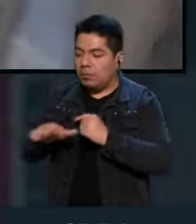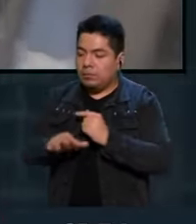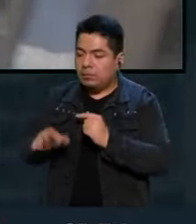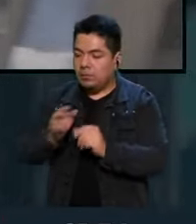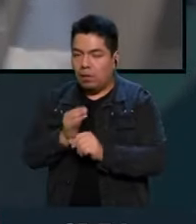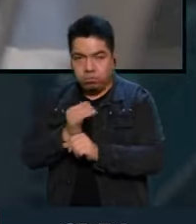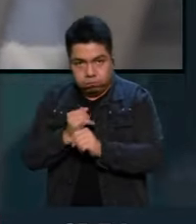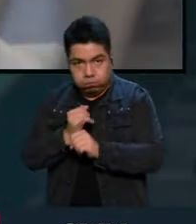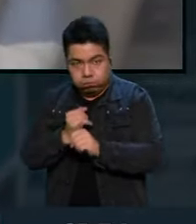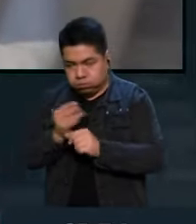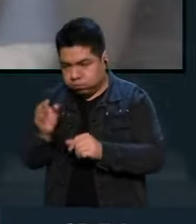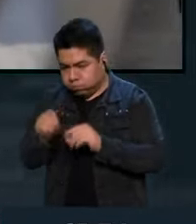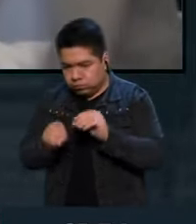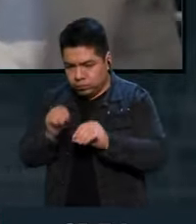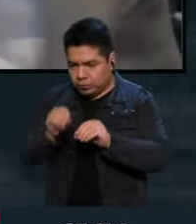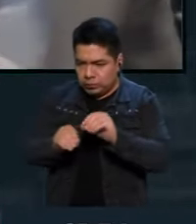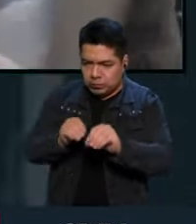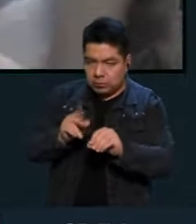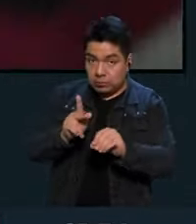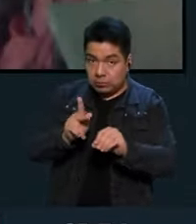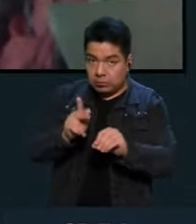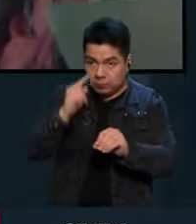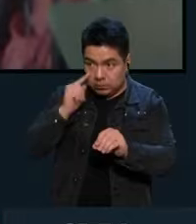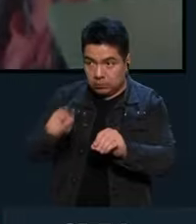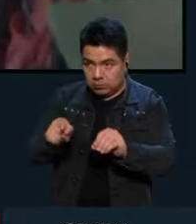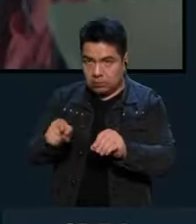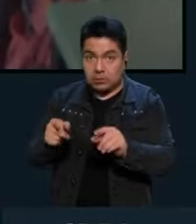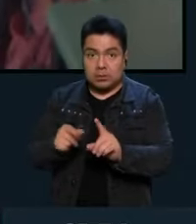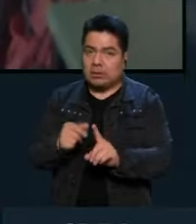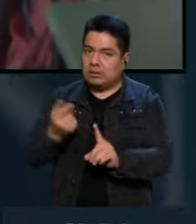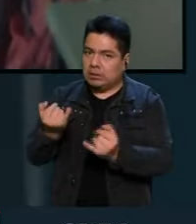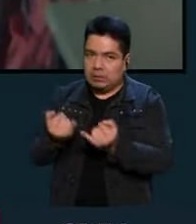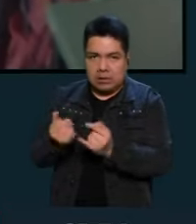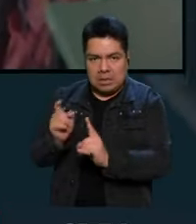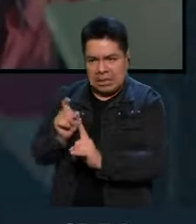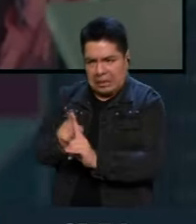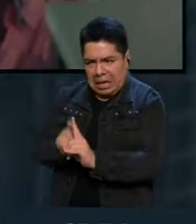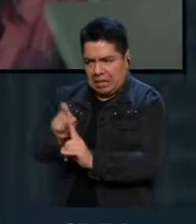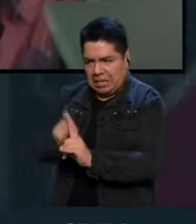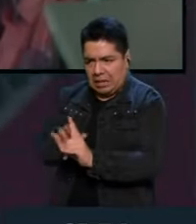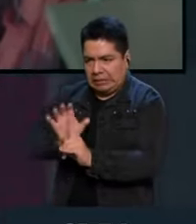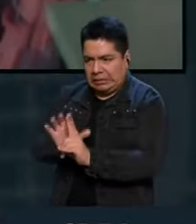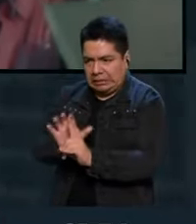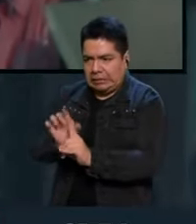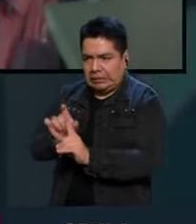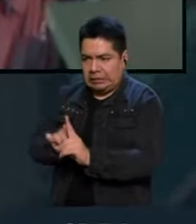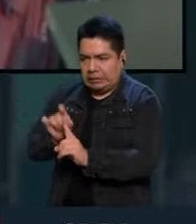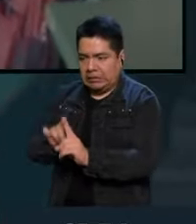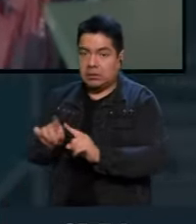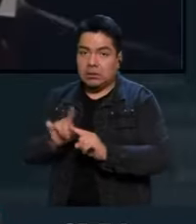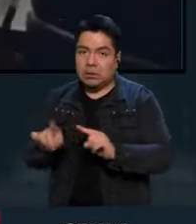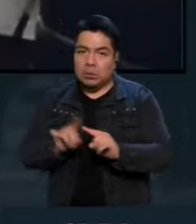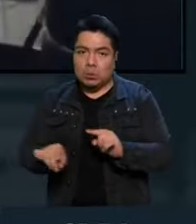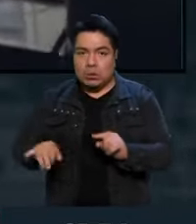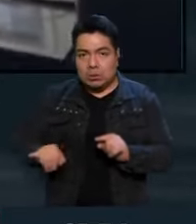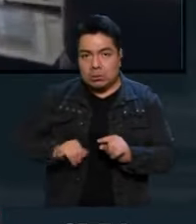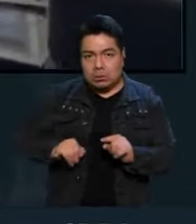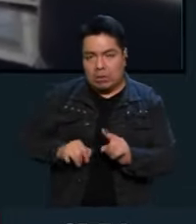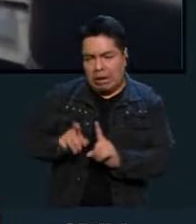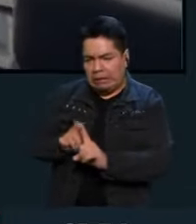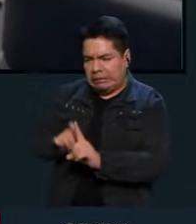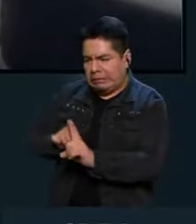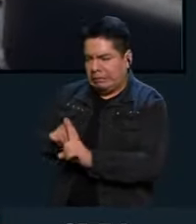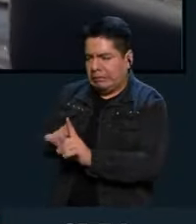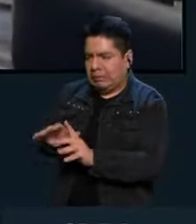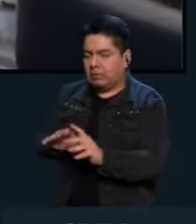investigación, pero que sin duda alguna son acosados. Son acosados por un montón de intereses, ¿no? En